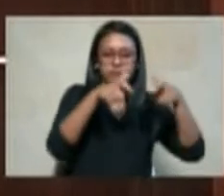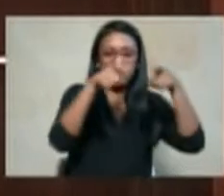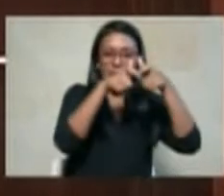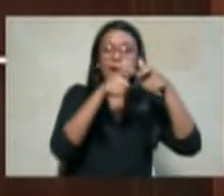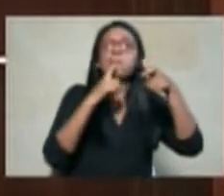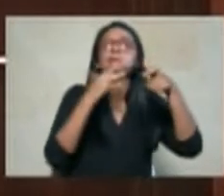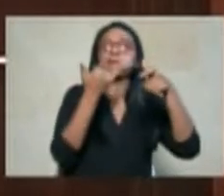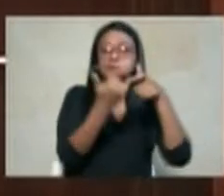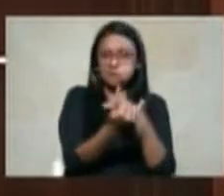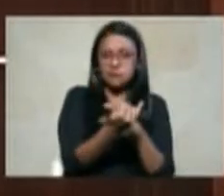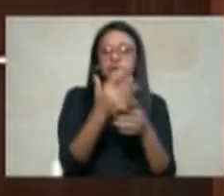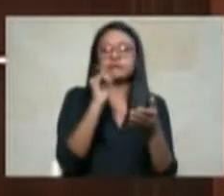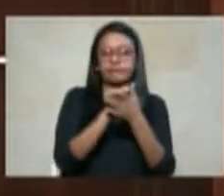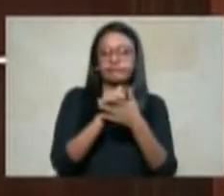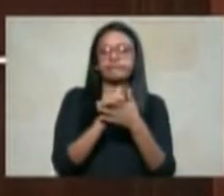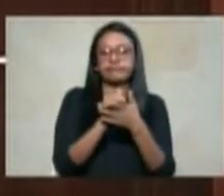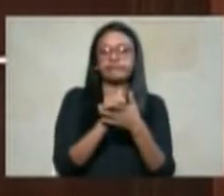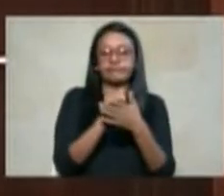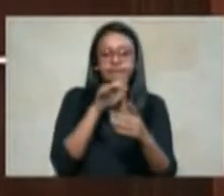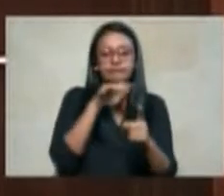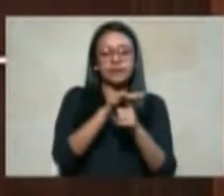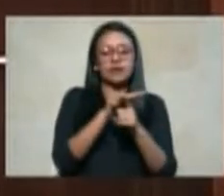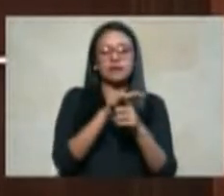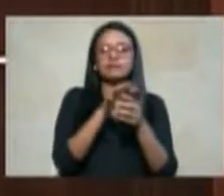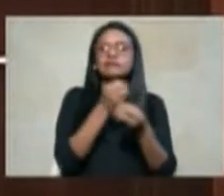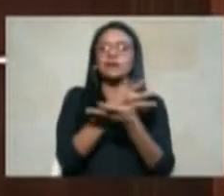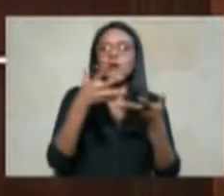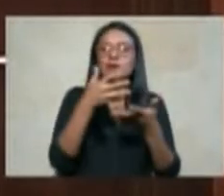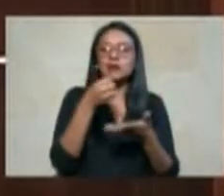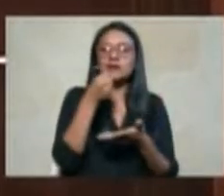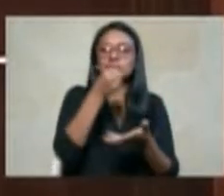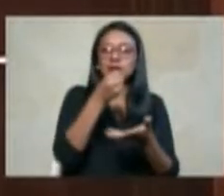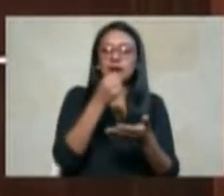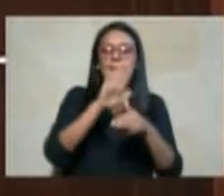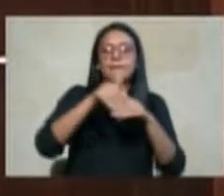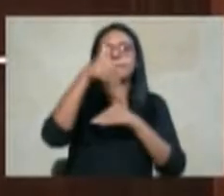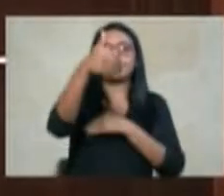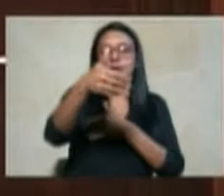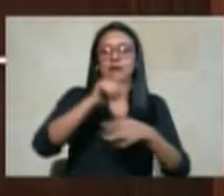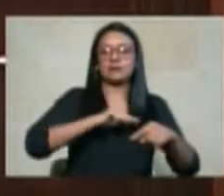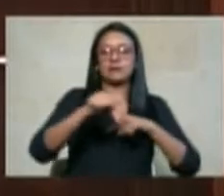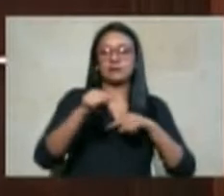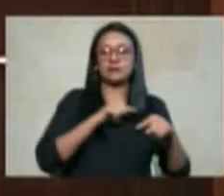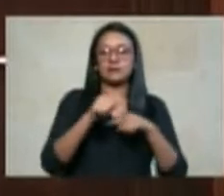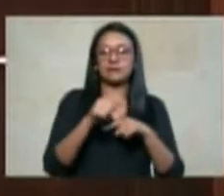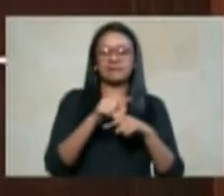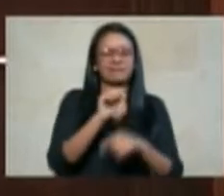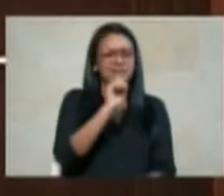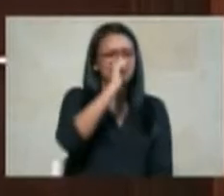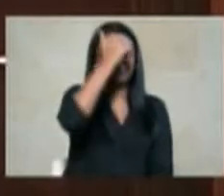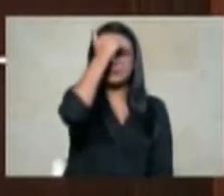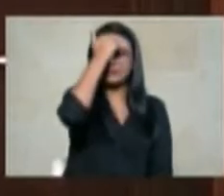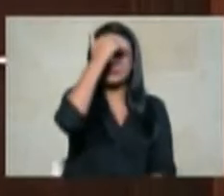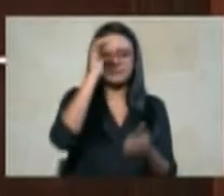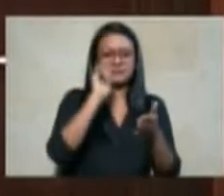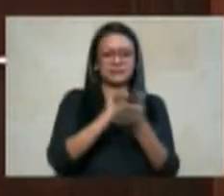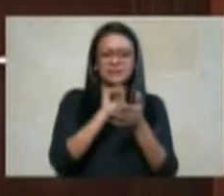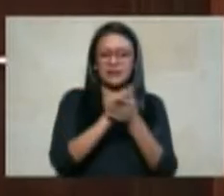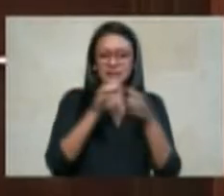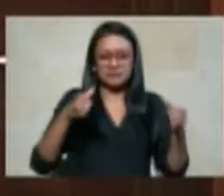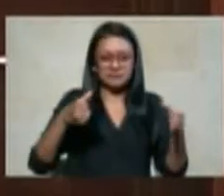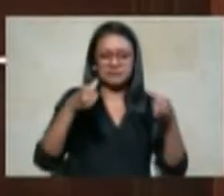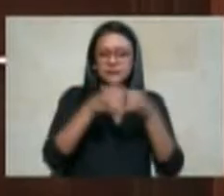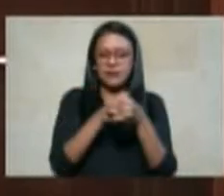recurso de revisión como veremos más adelante el órgano máximo de cierre de la jurisdicción ordinaria como lo es la